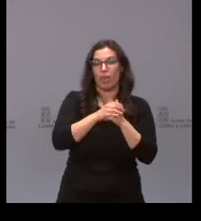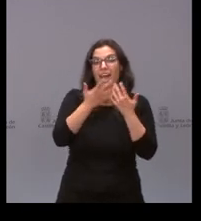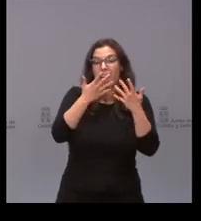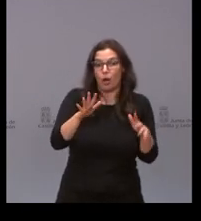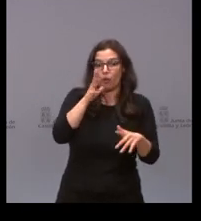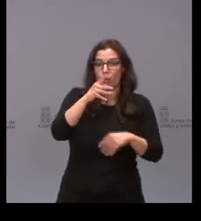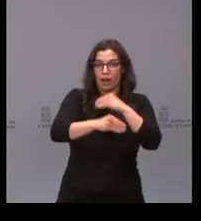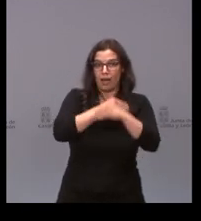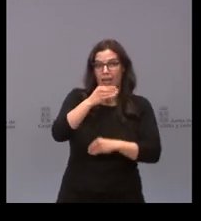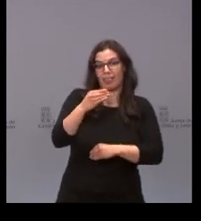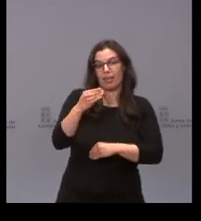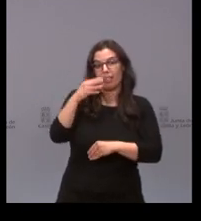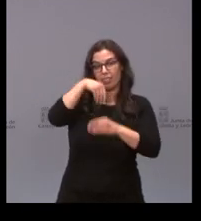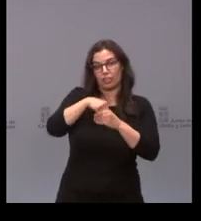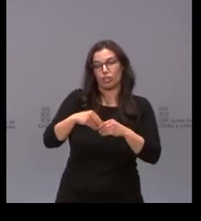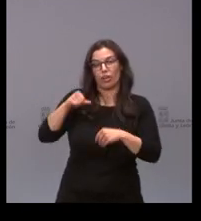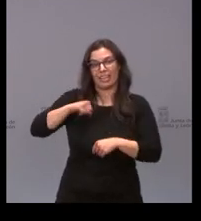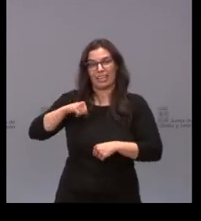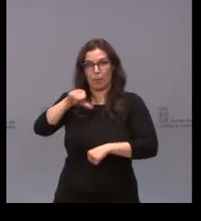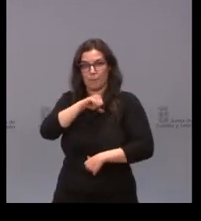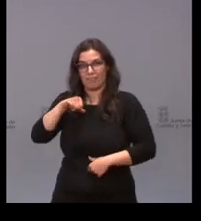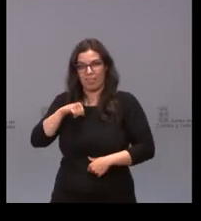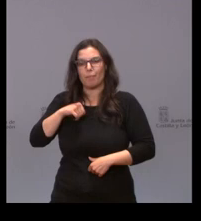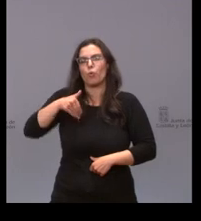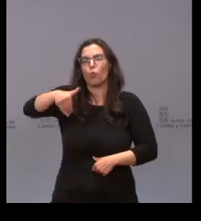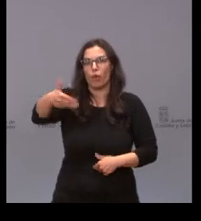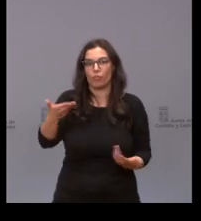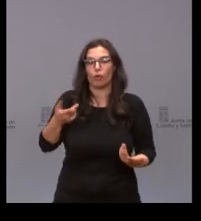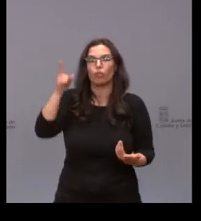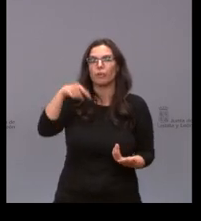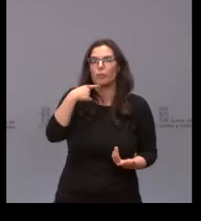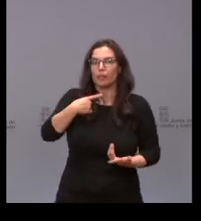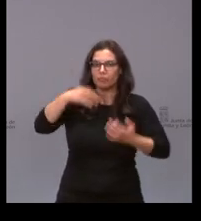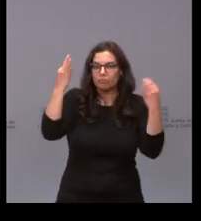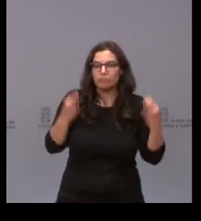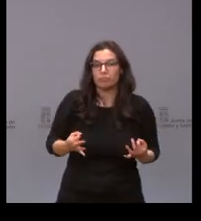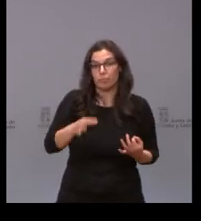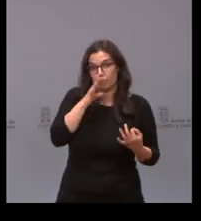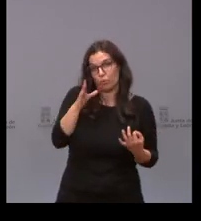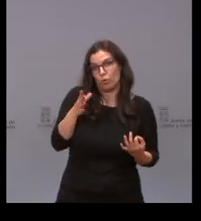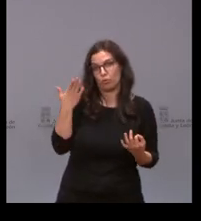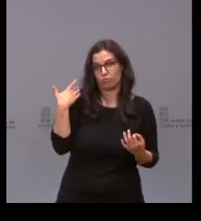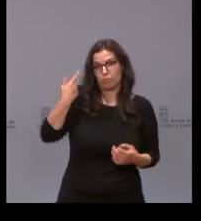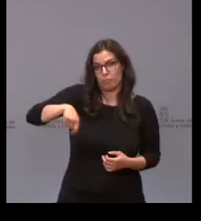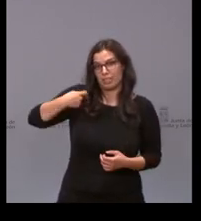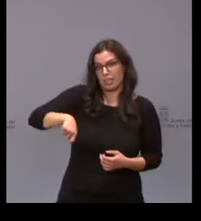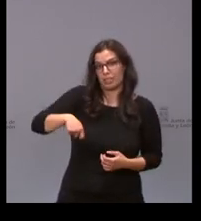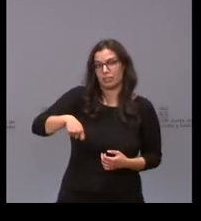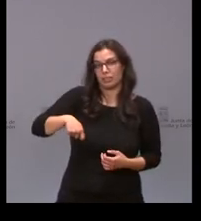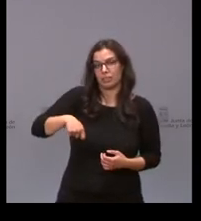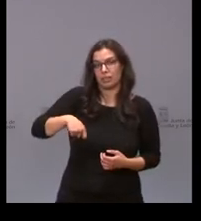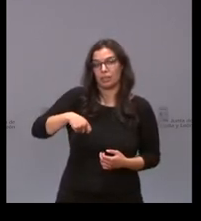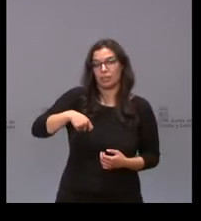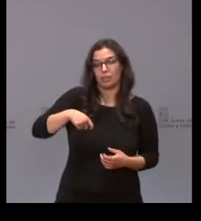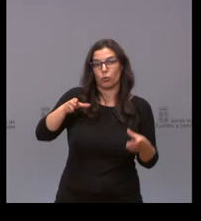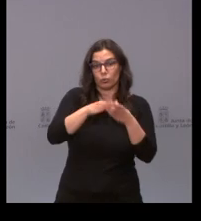desarrollar una clínica privada y si está en condiciones de asegurar teniendo en cuenta que se comprometió el presidente el ahora presidente de